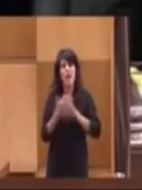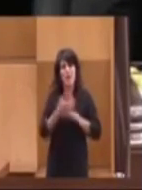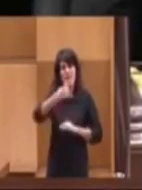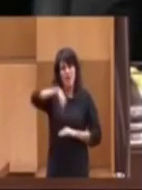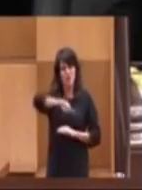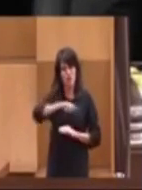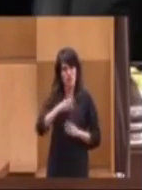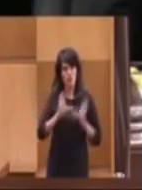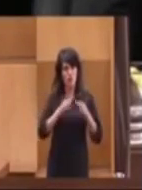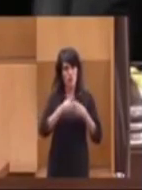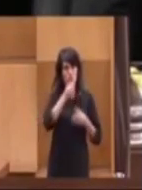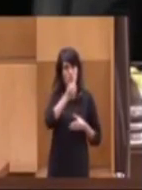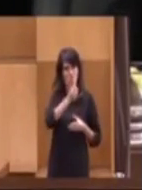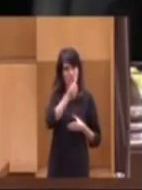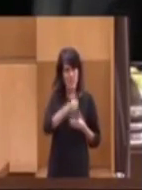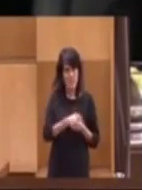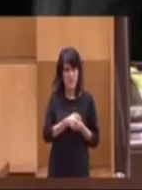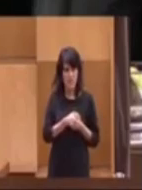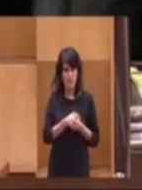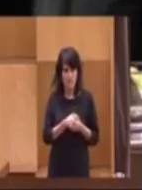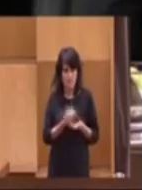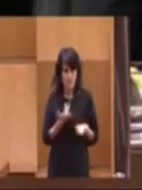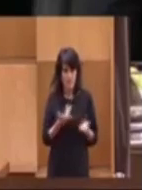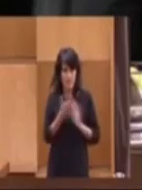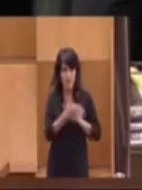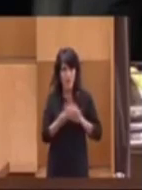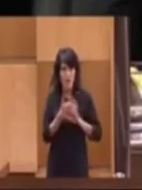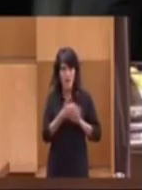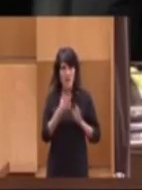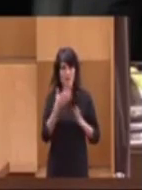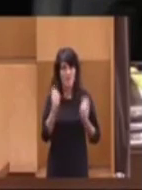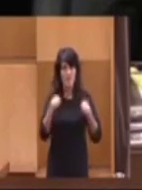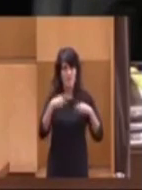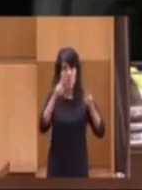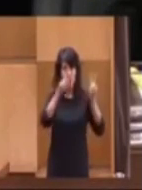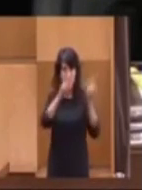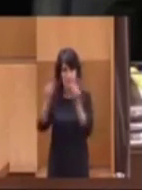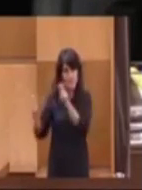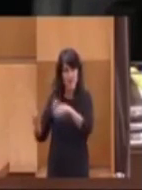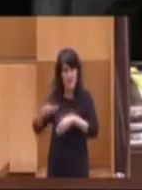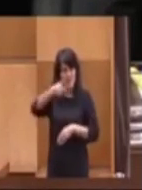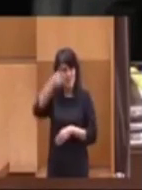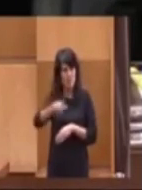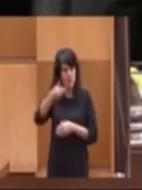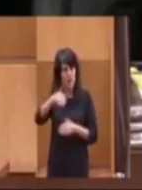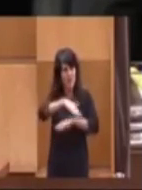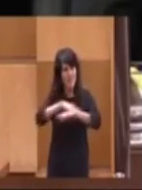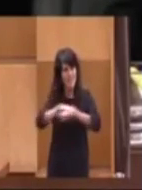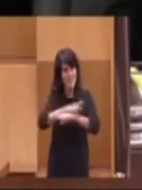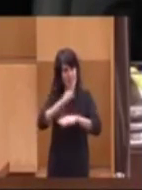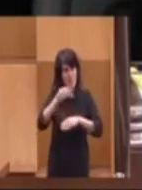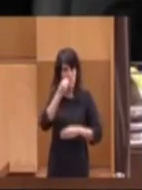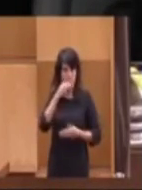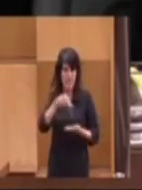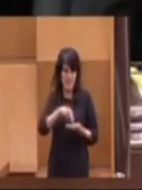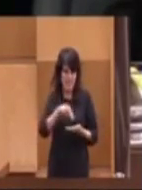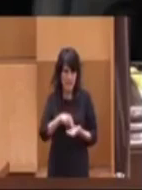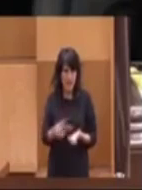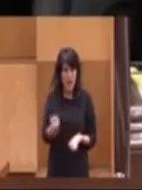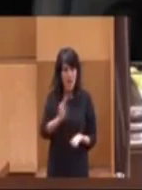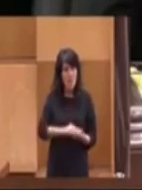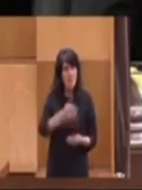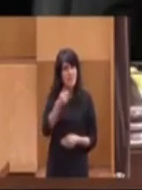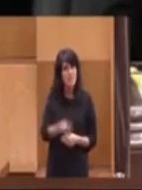nosotros, al Partido Socialista, de los pilares del Estado de bienestar. Y, además, son importantes. Es importante,